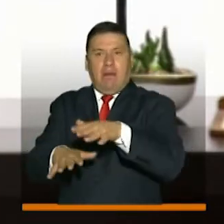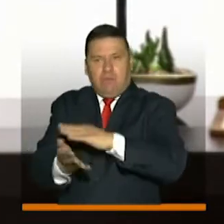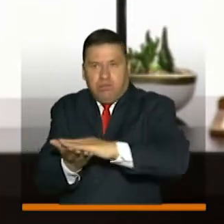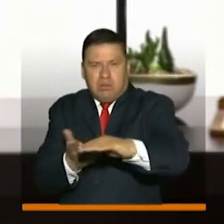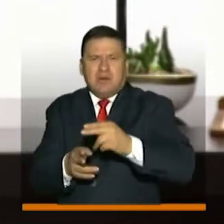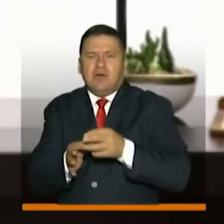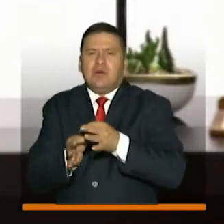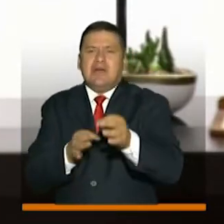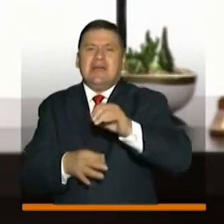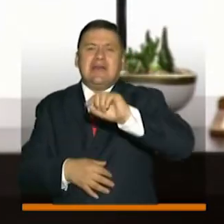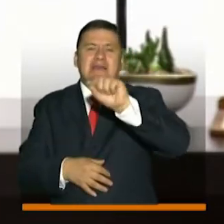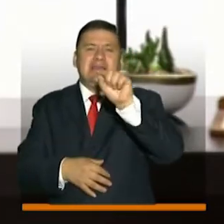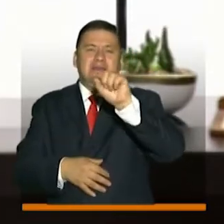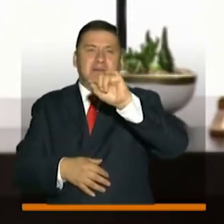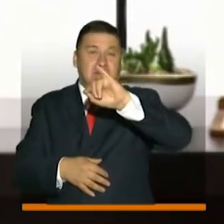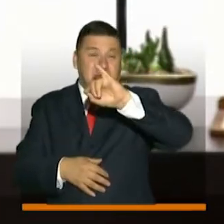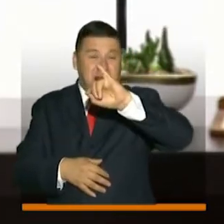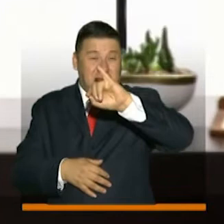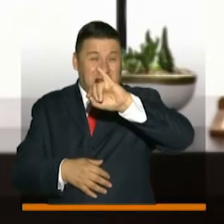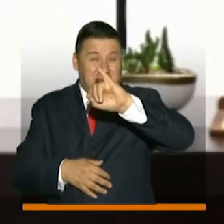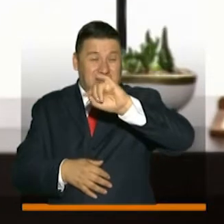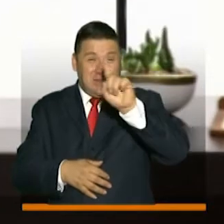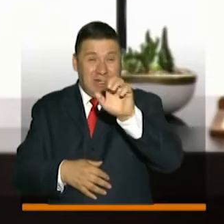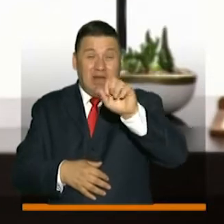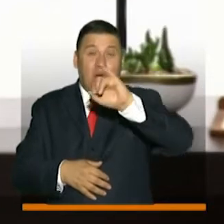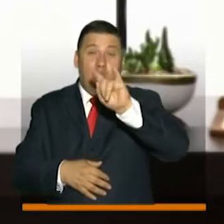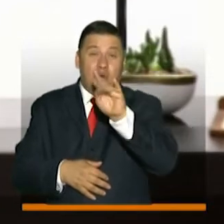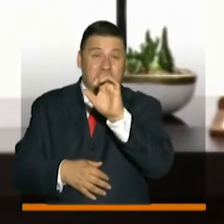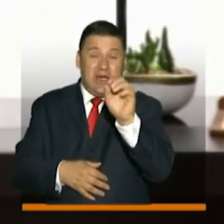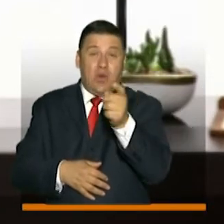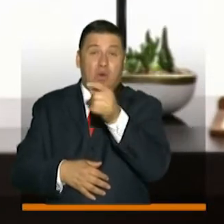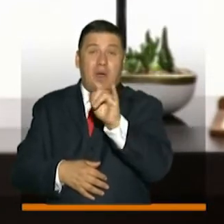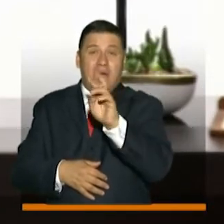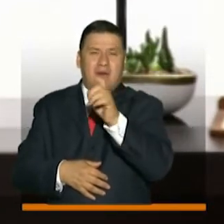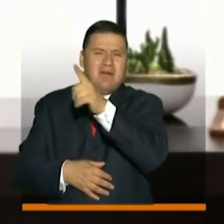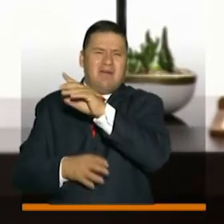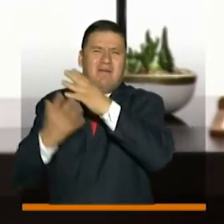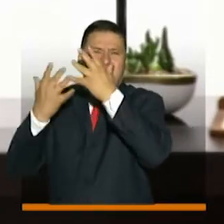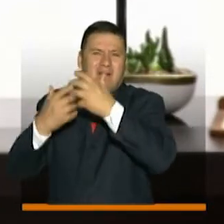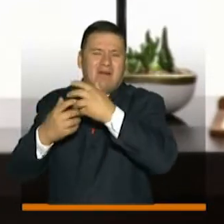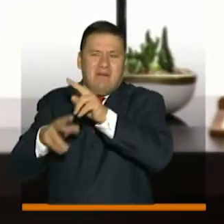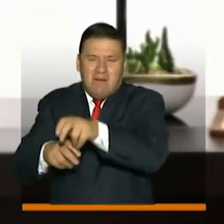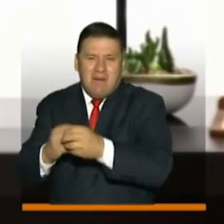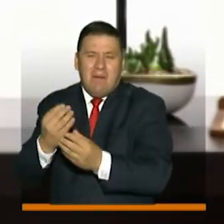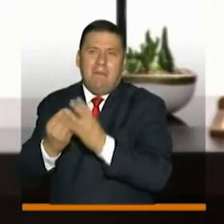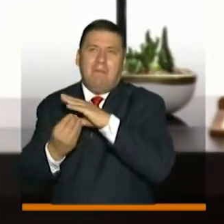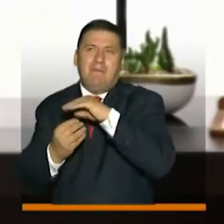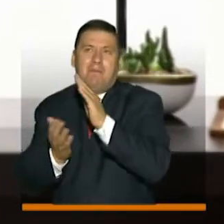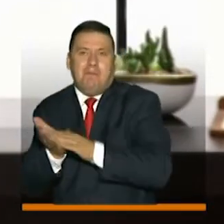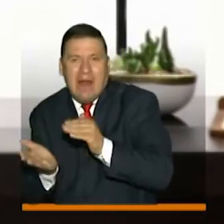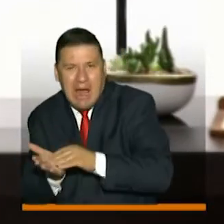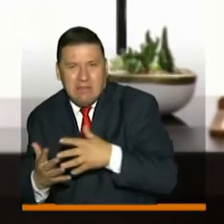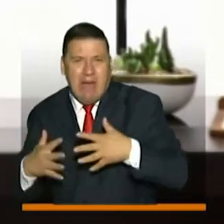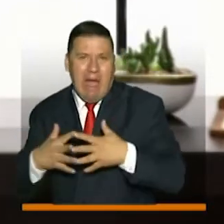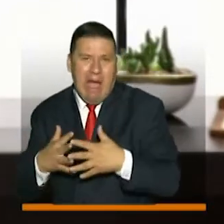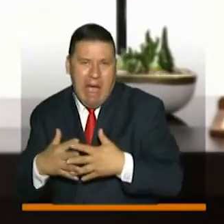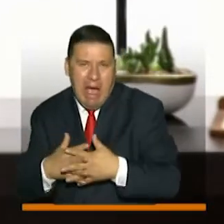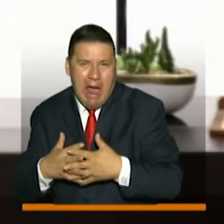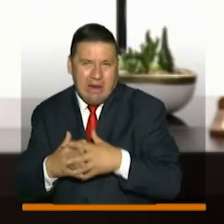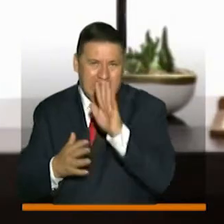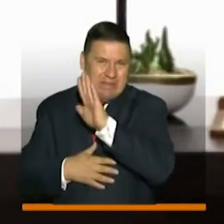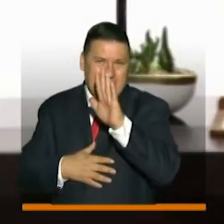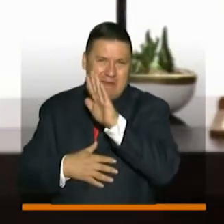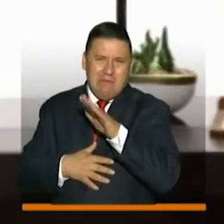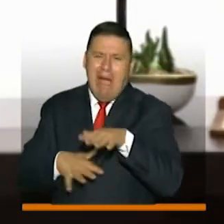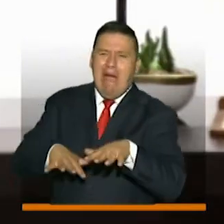San José del Guaviare, Barrancón, donde se produce todo el plátano, la yuca, el maíz, el arroz del departamento del Guaviare.